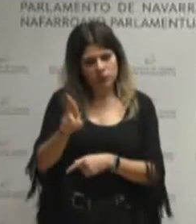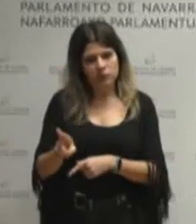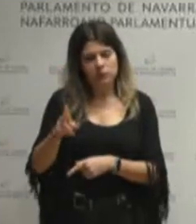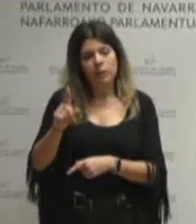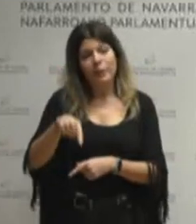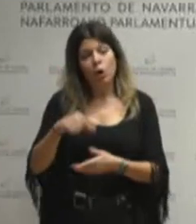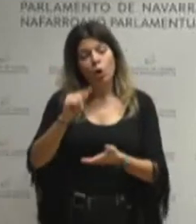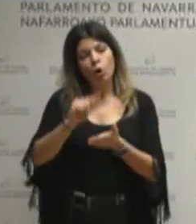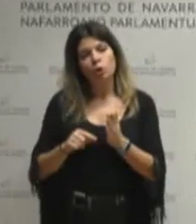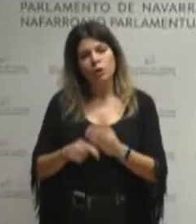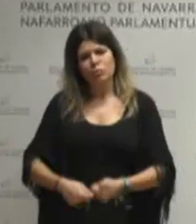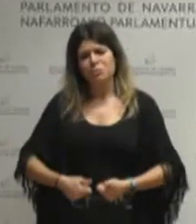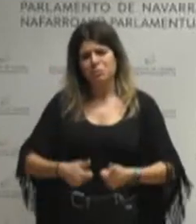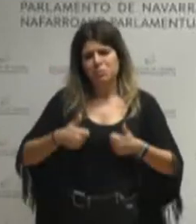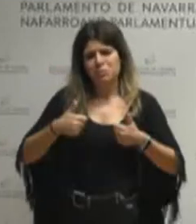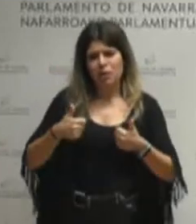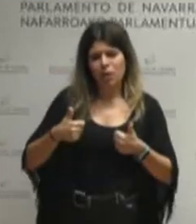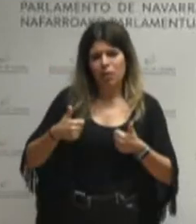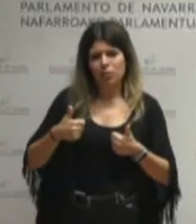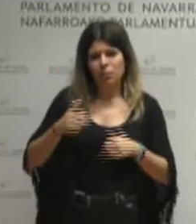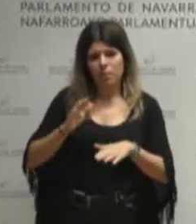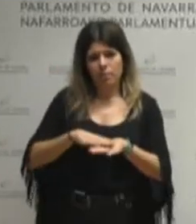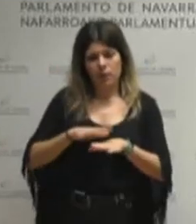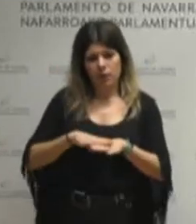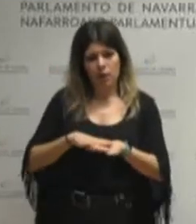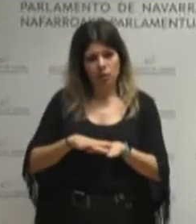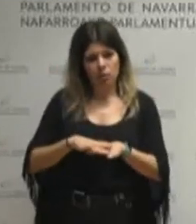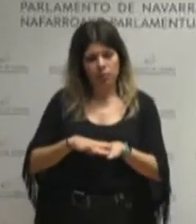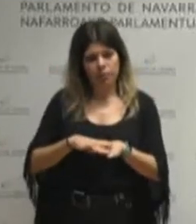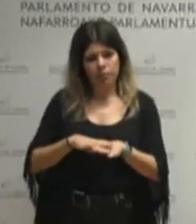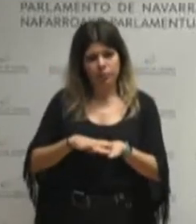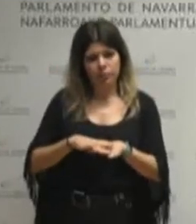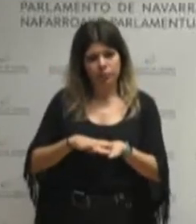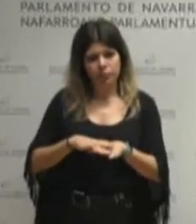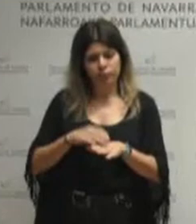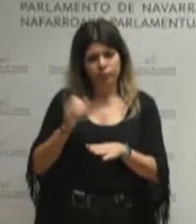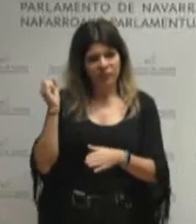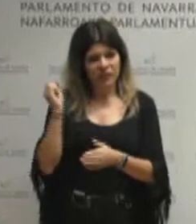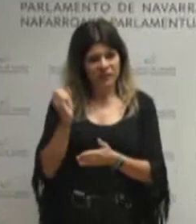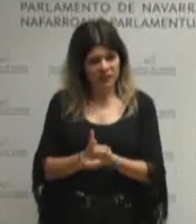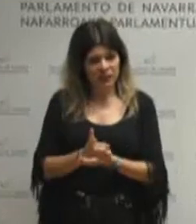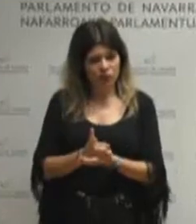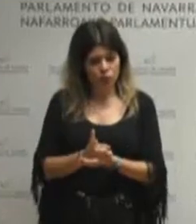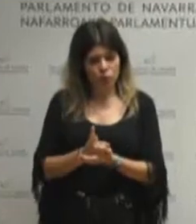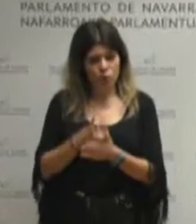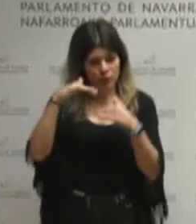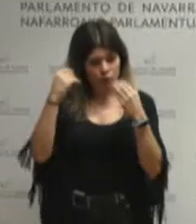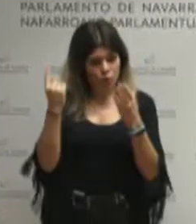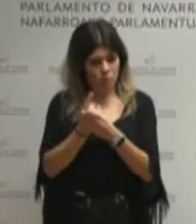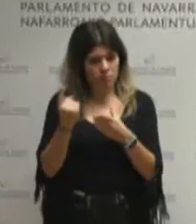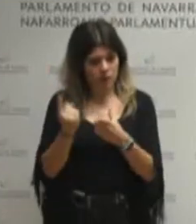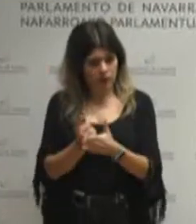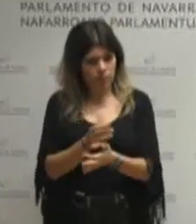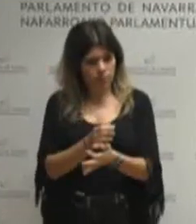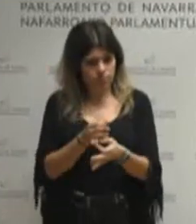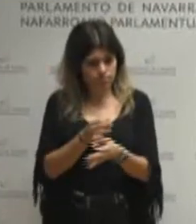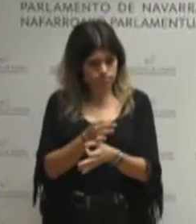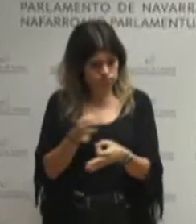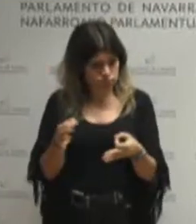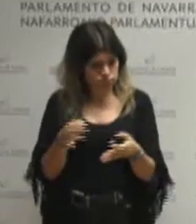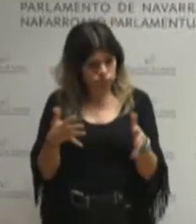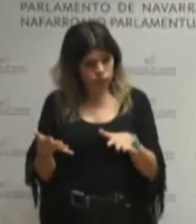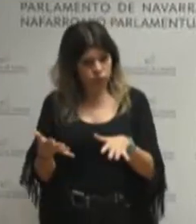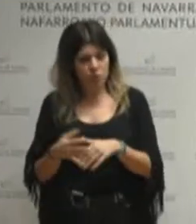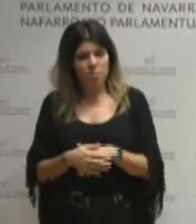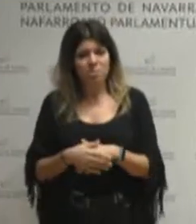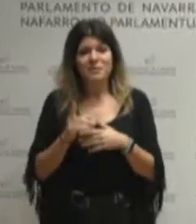contratación para realmente hacer efectivo ese reto en atención primaria también con